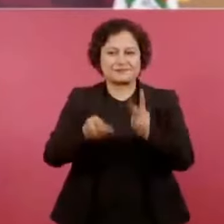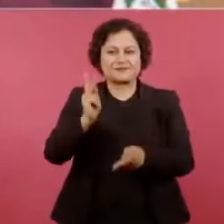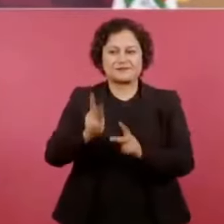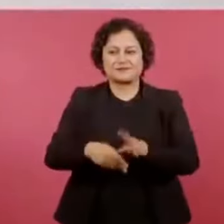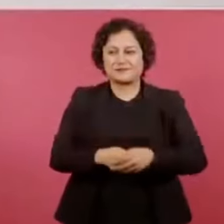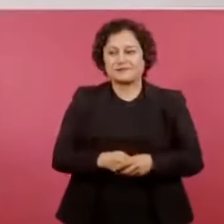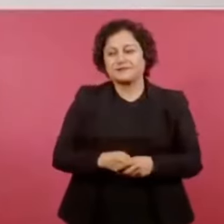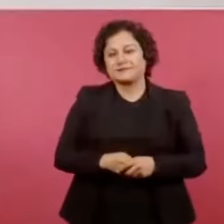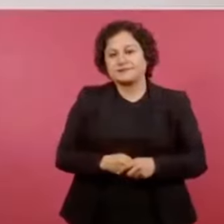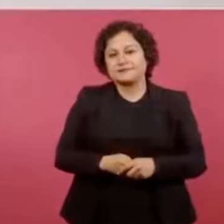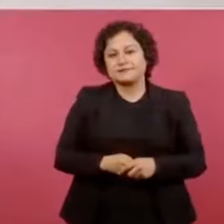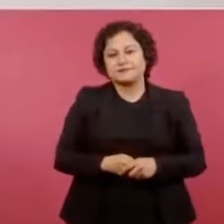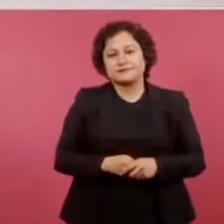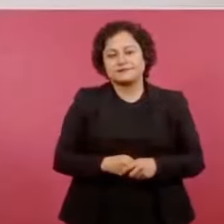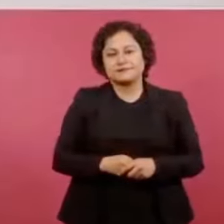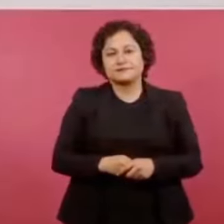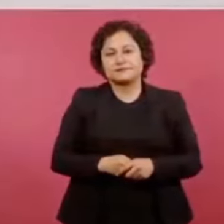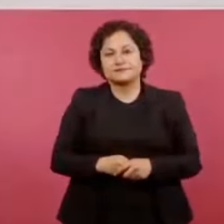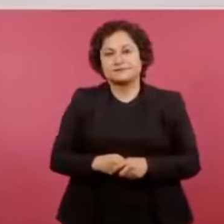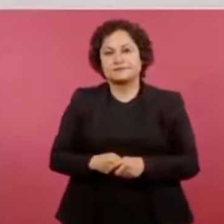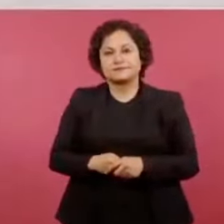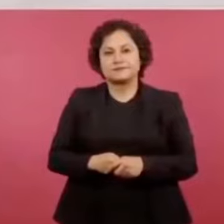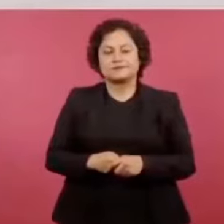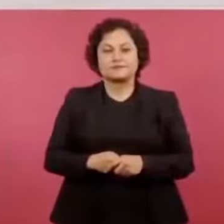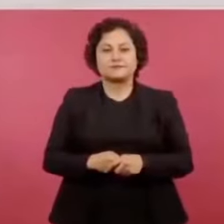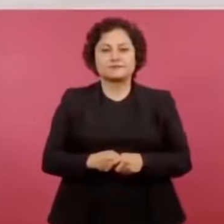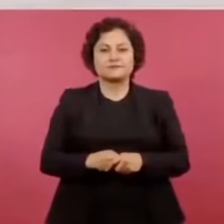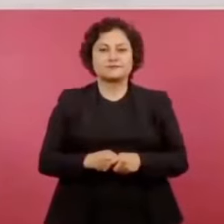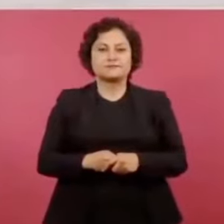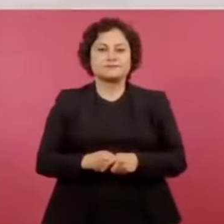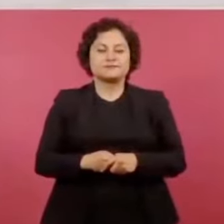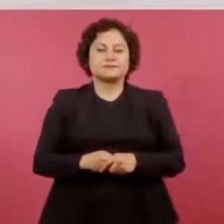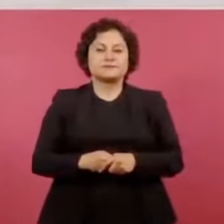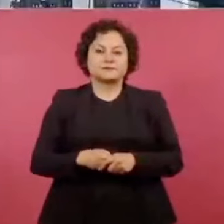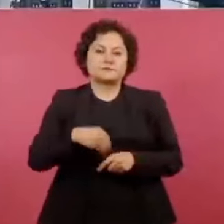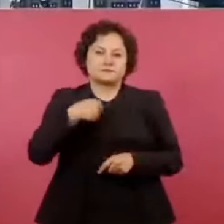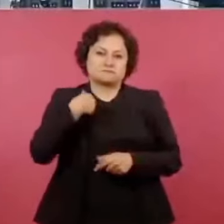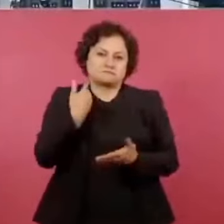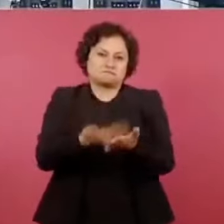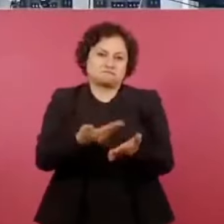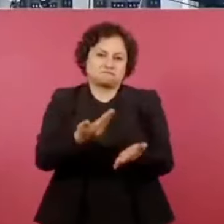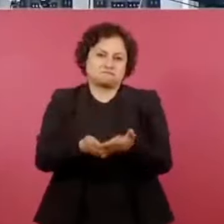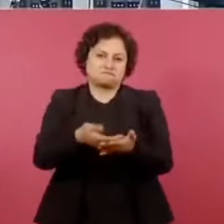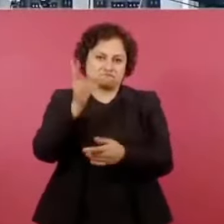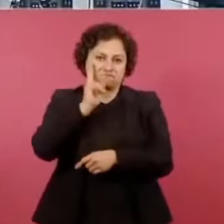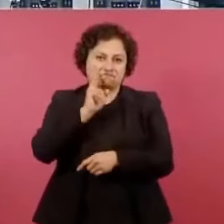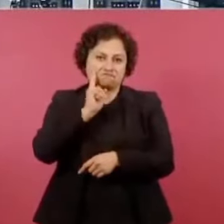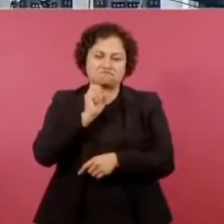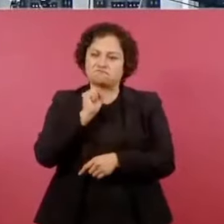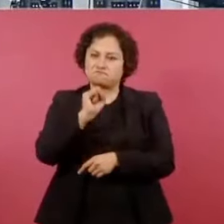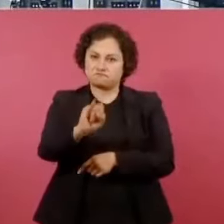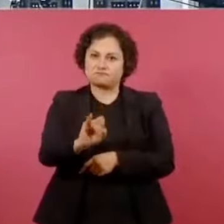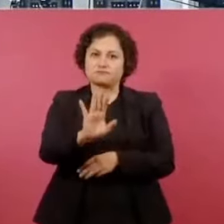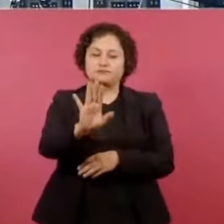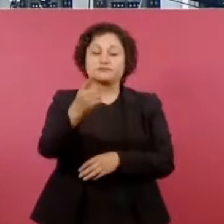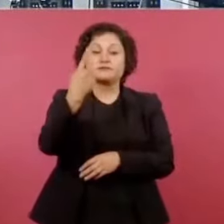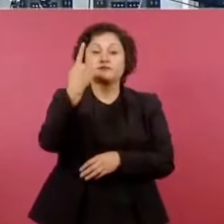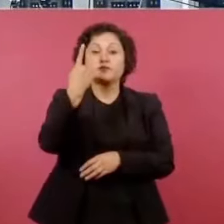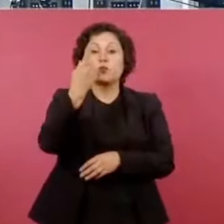probar, un piloto de una línea aérea,